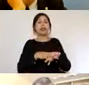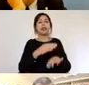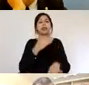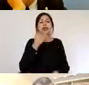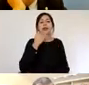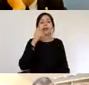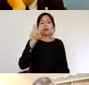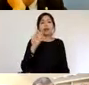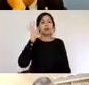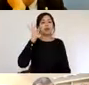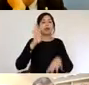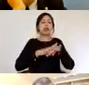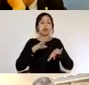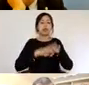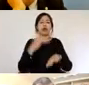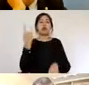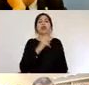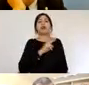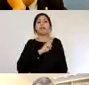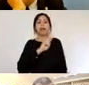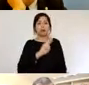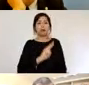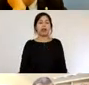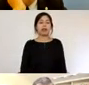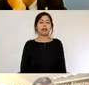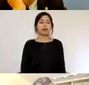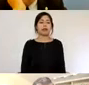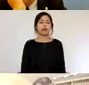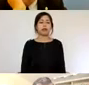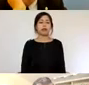Andrea Vera de Matemáticas de la Universidad de Valparaíso